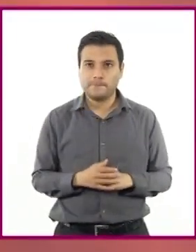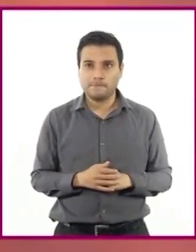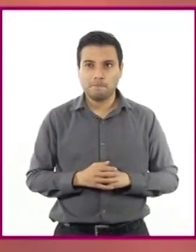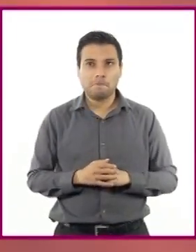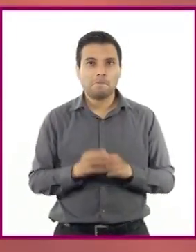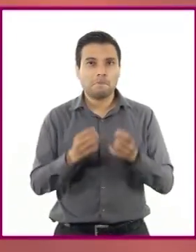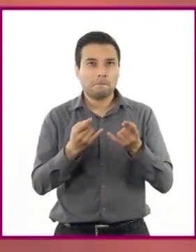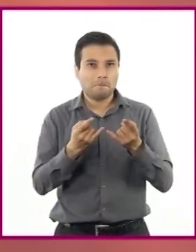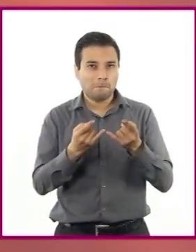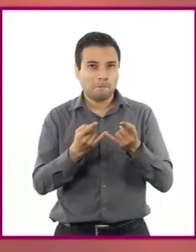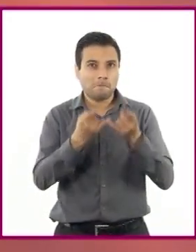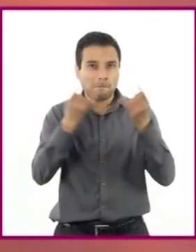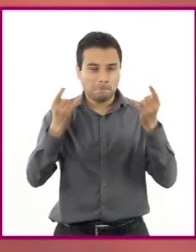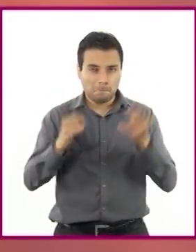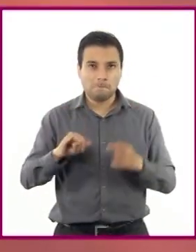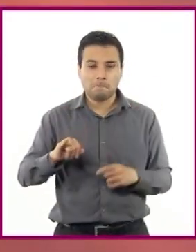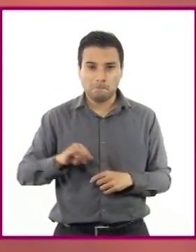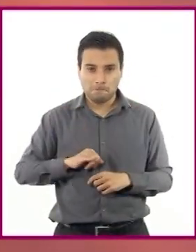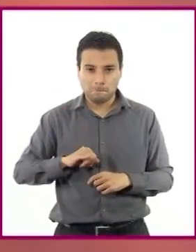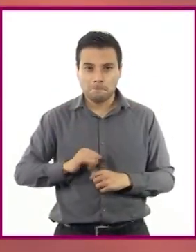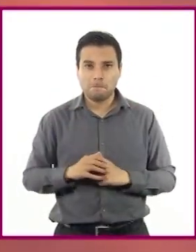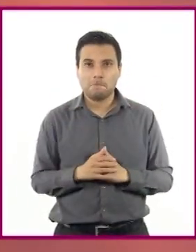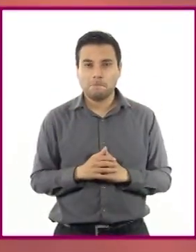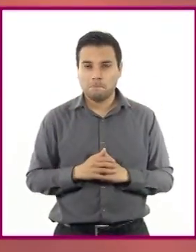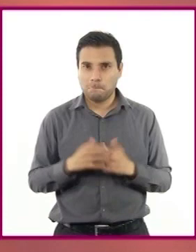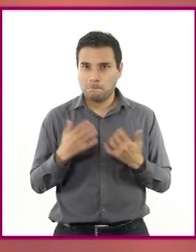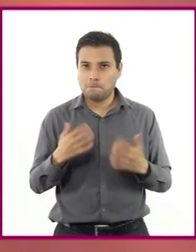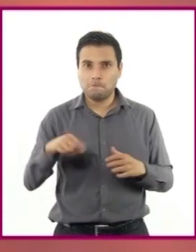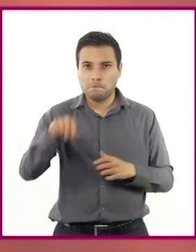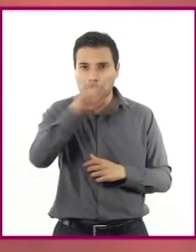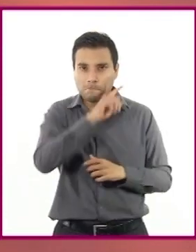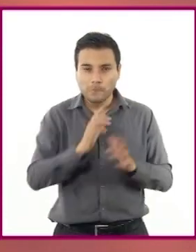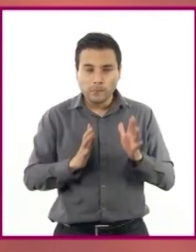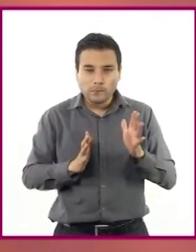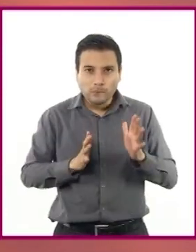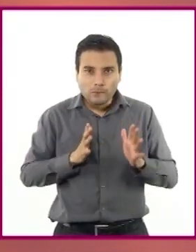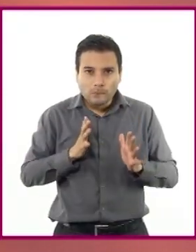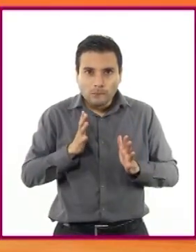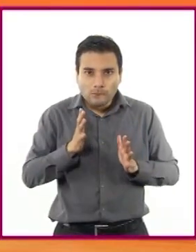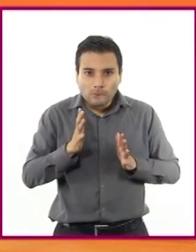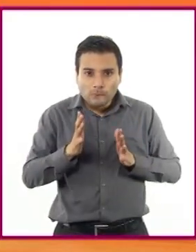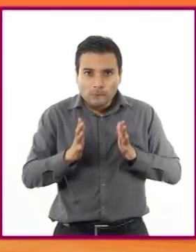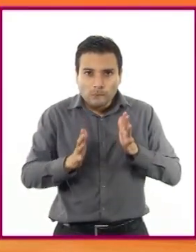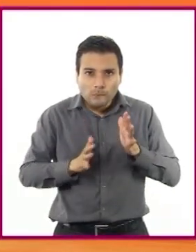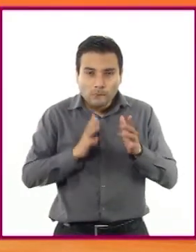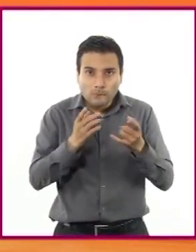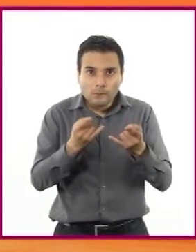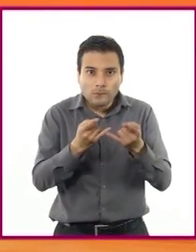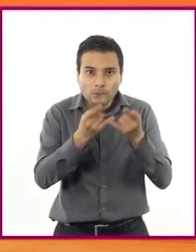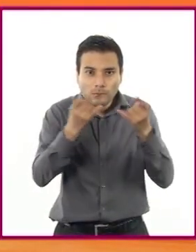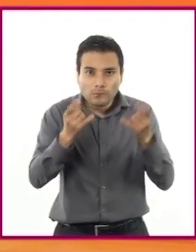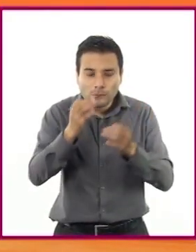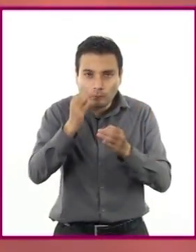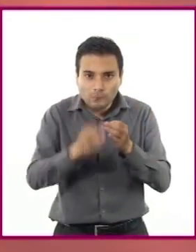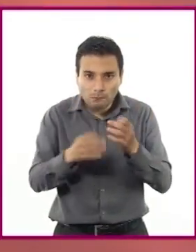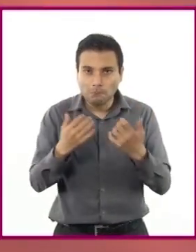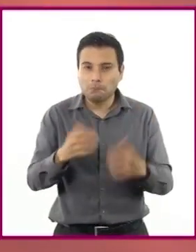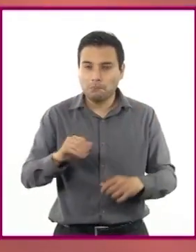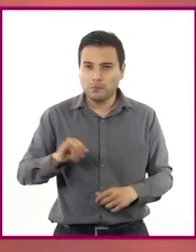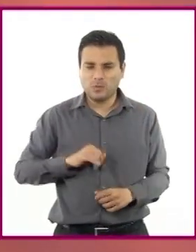historia bastante interesante, de suspenso y con un final inesperado. Me quedé con una duda.